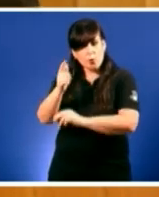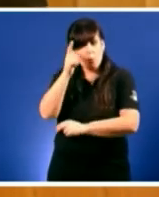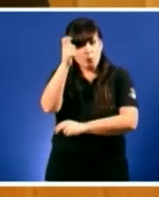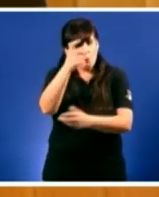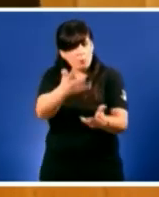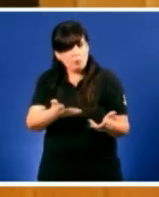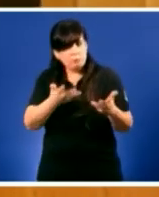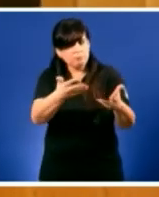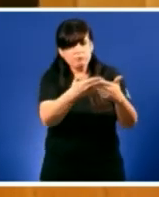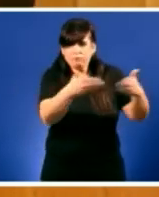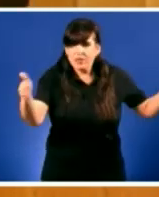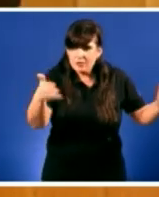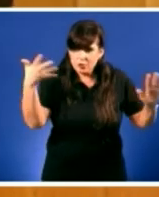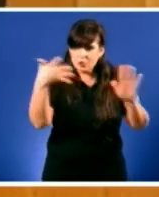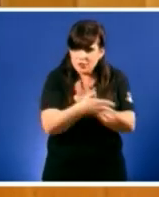o povo.